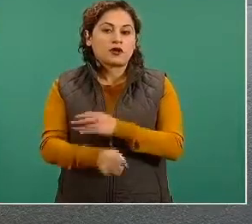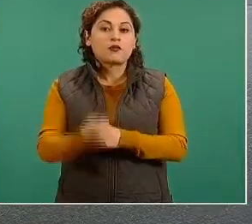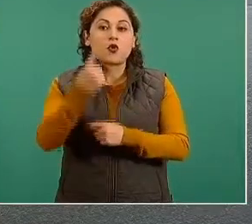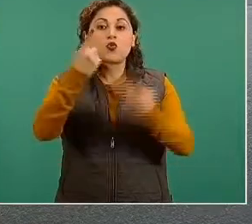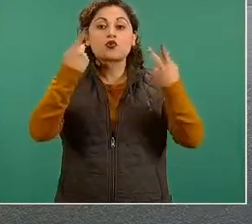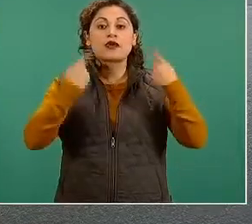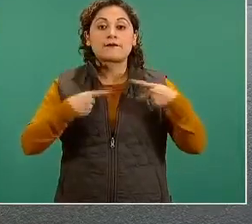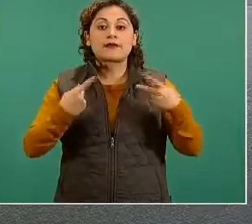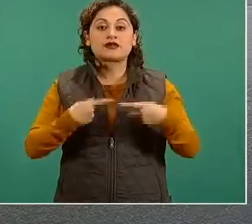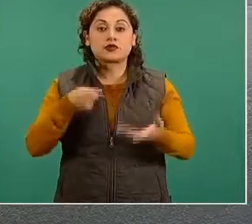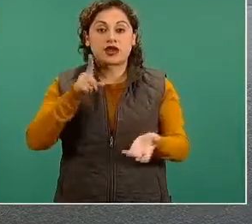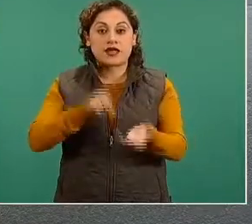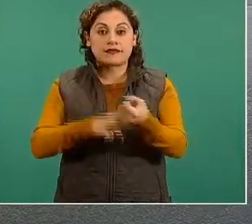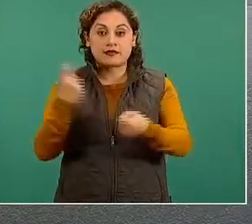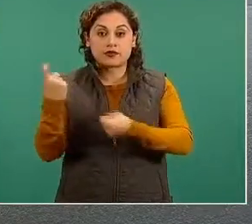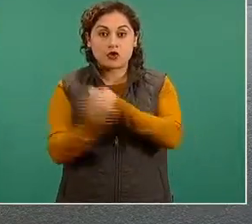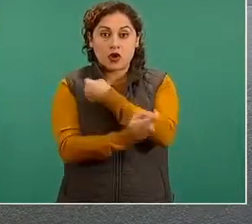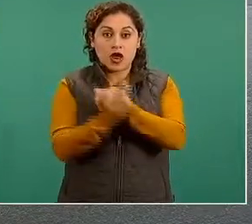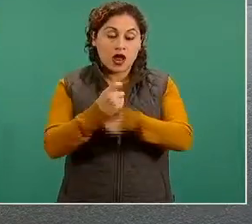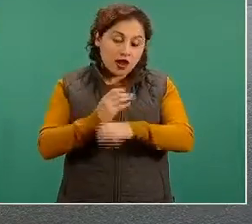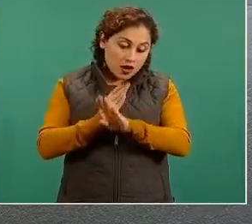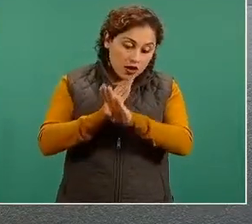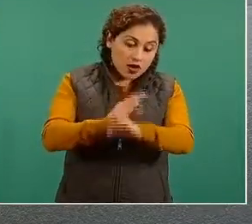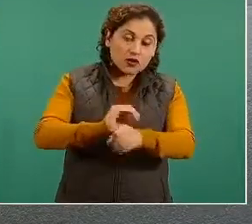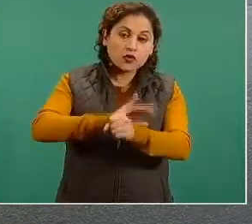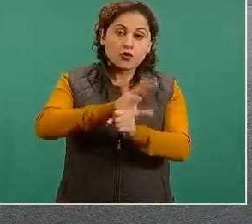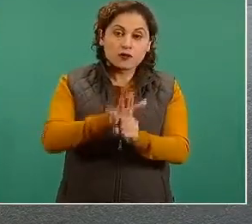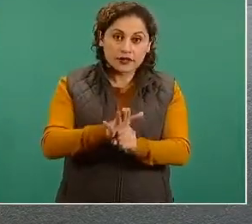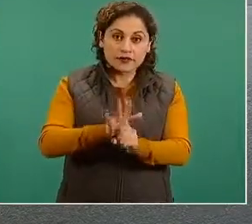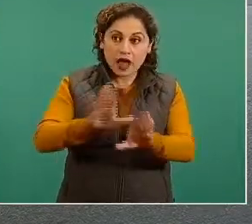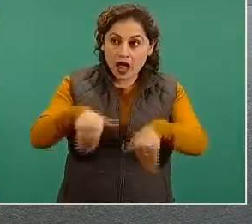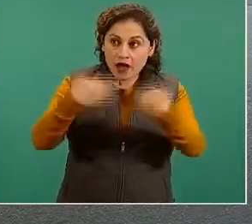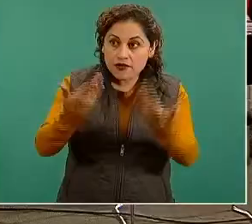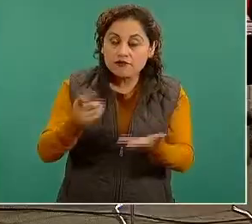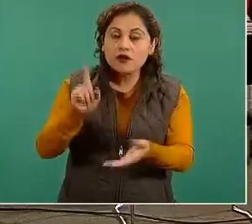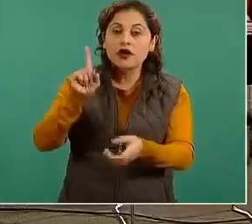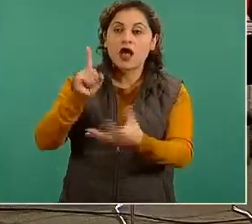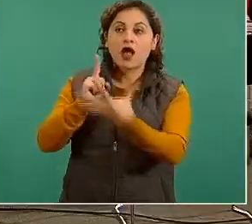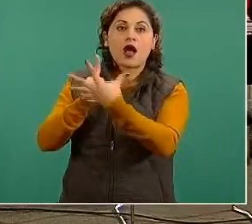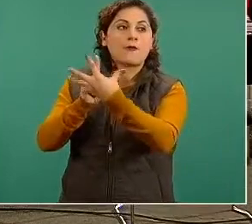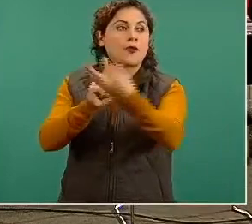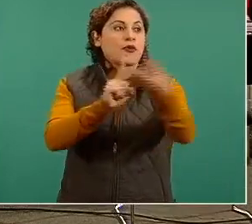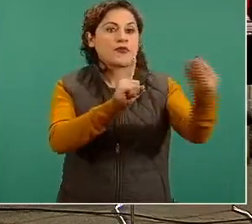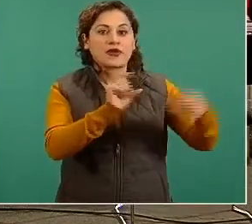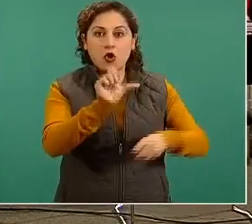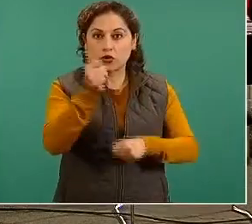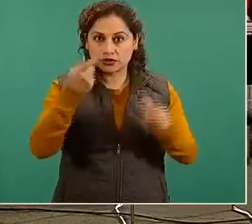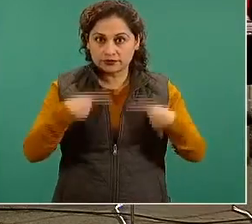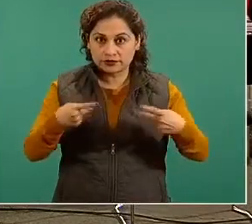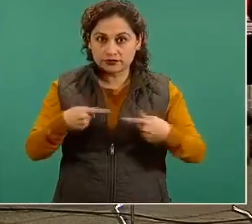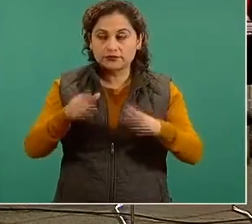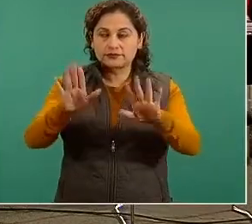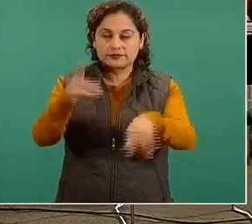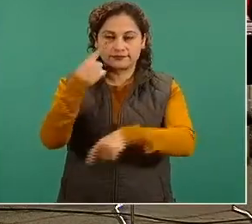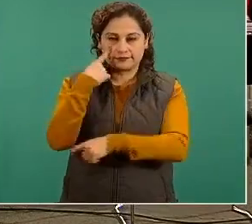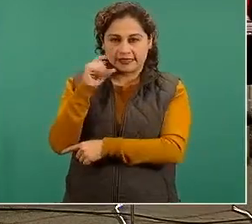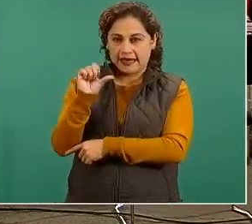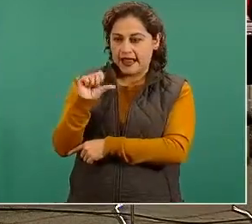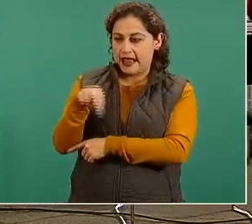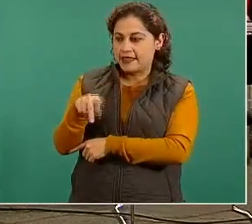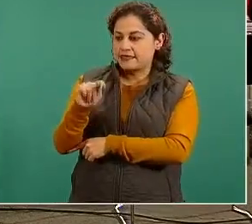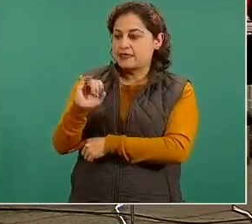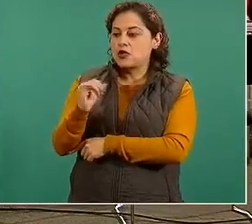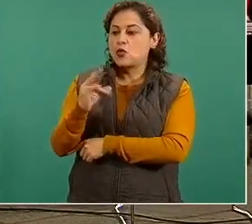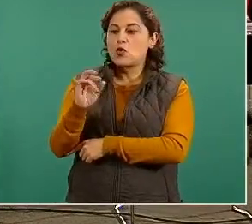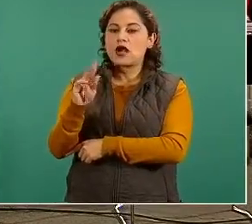COVID puede continuar contagiando anticuerpos hay diversas pruebas de laboratorio